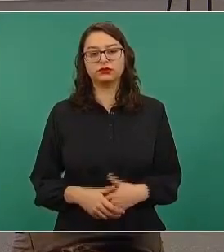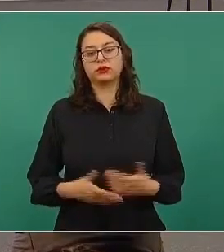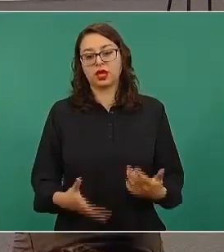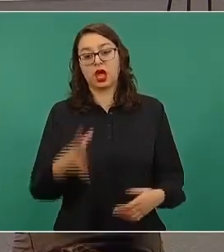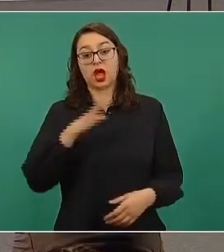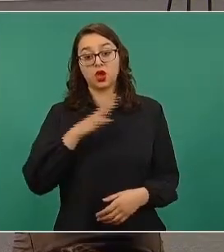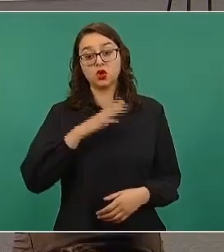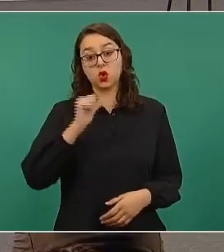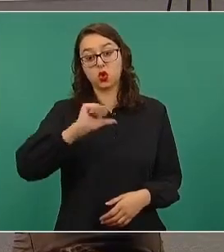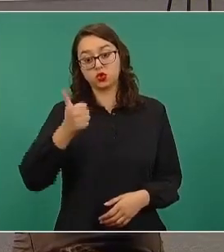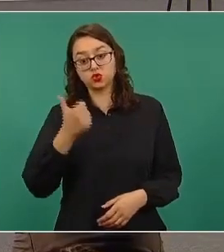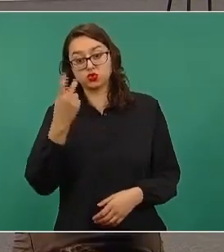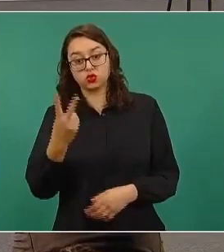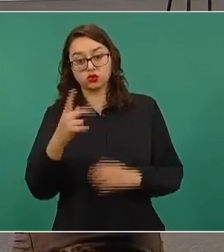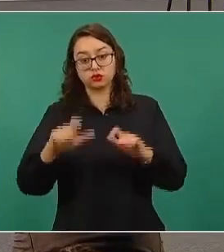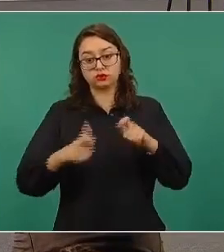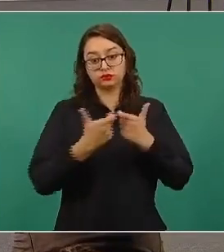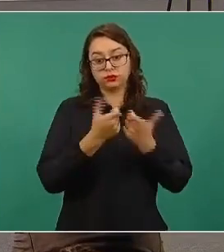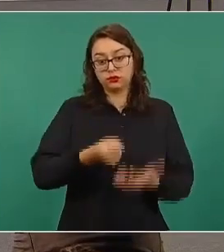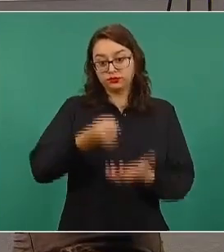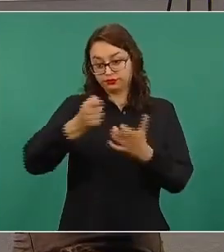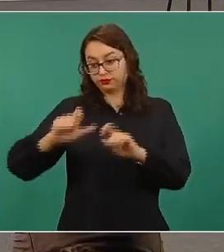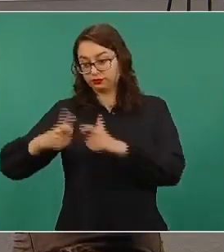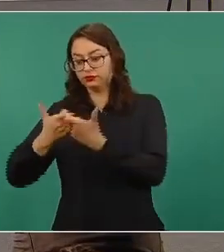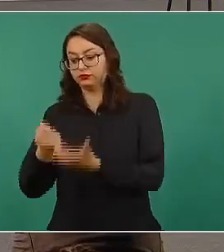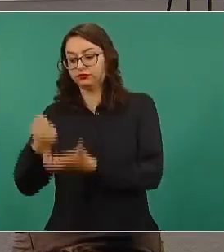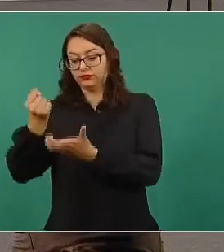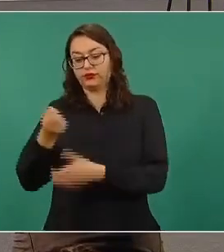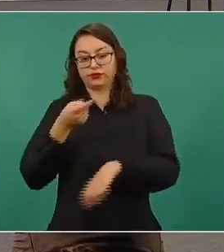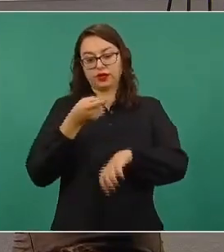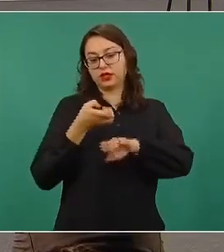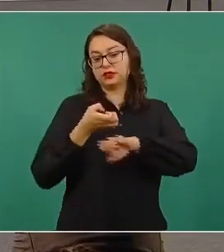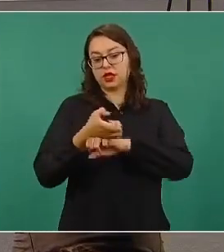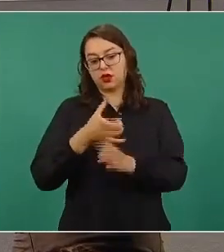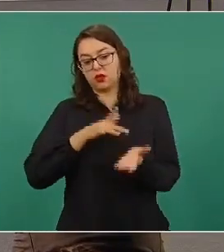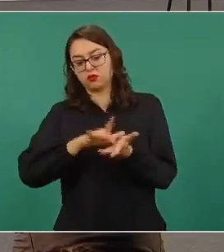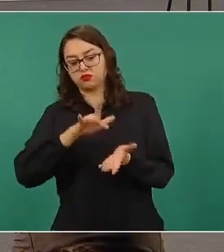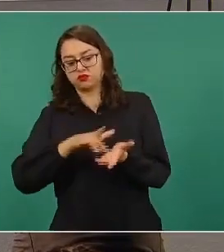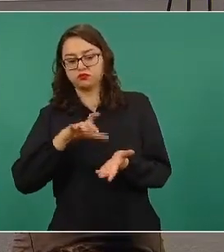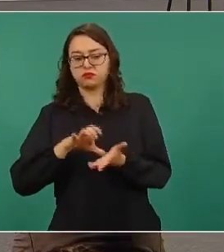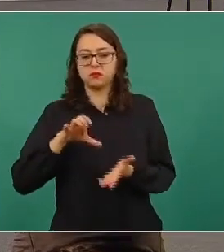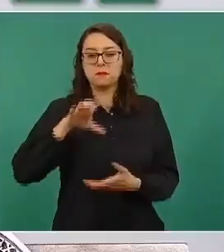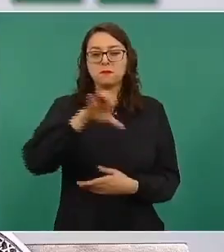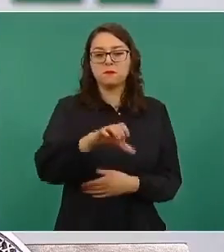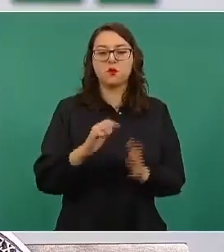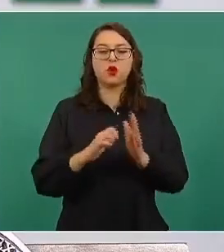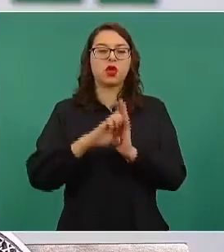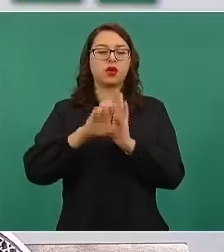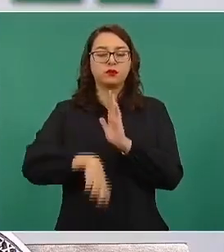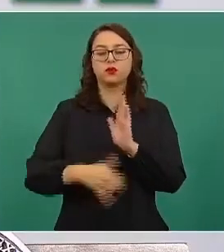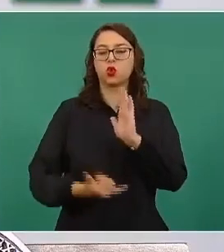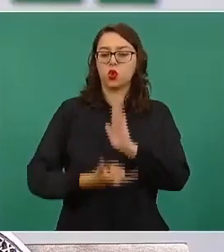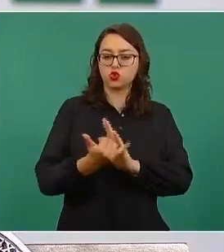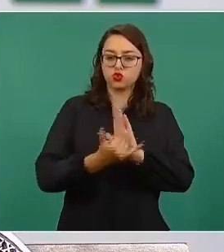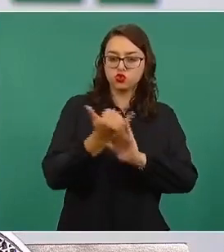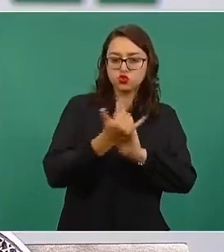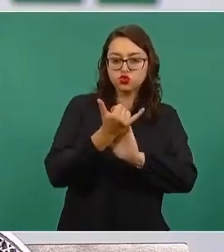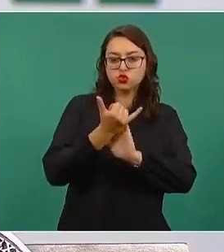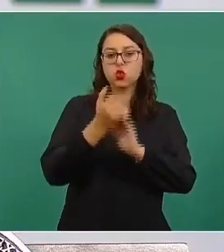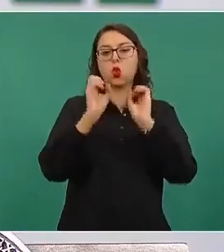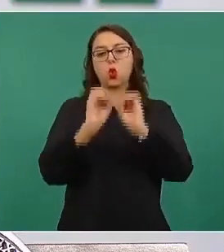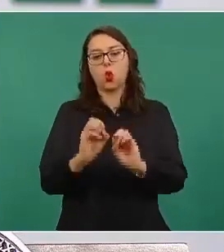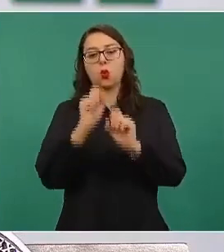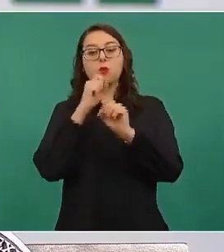FAFEF son para fortalecer a las entidades federativas en distintos aspectos, entre ellos su infraestructura o el